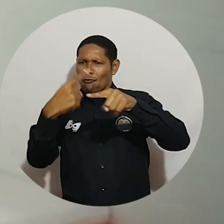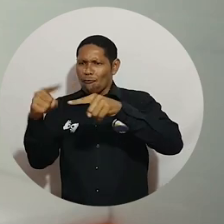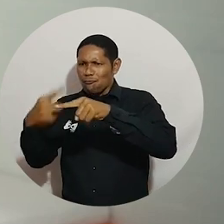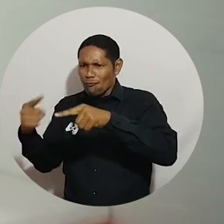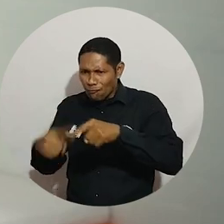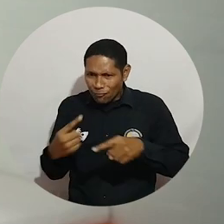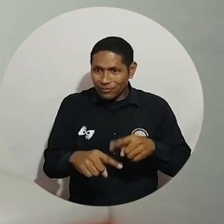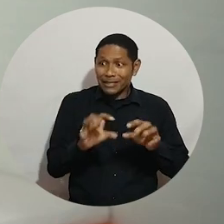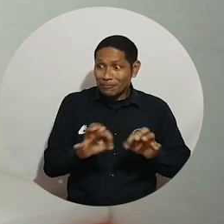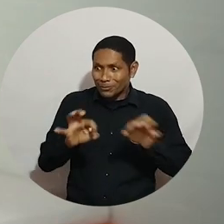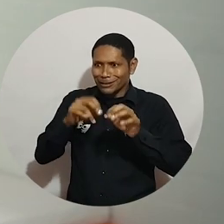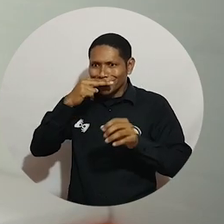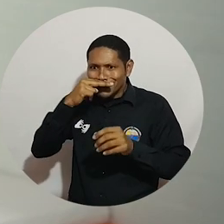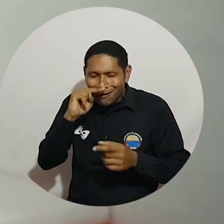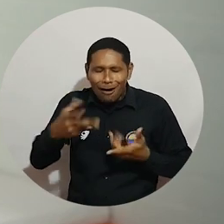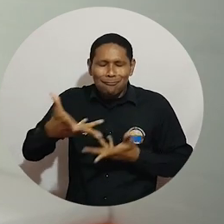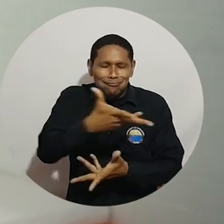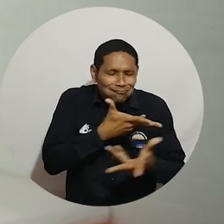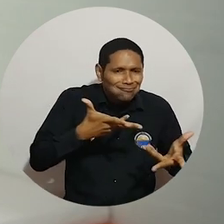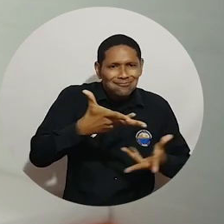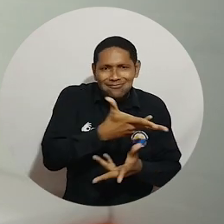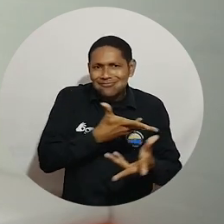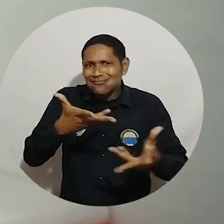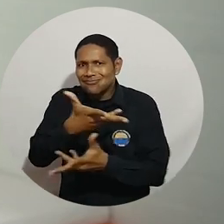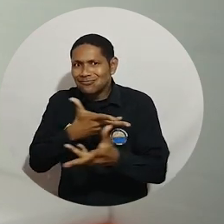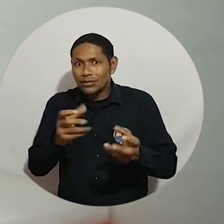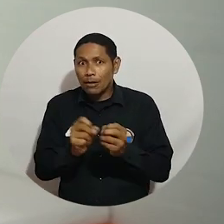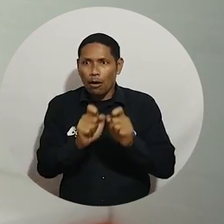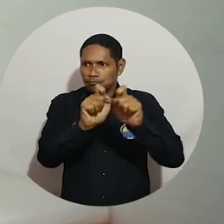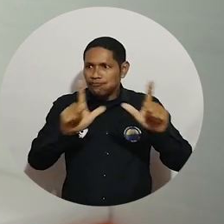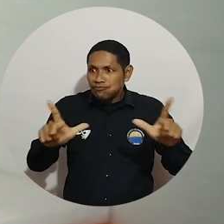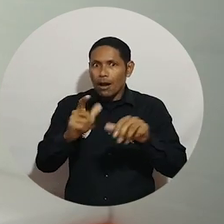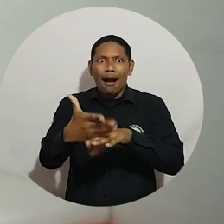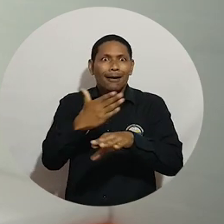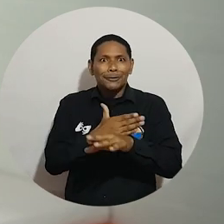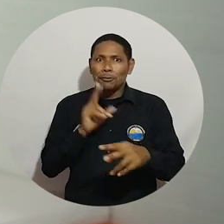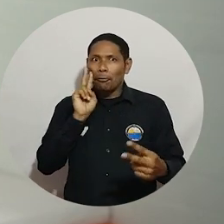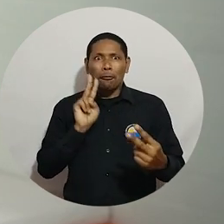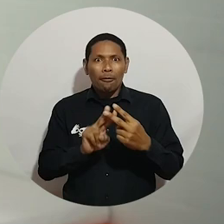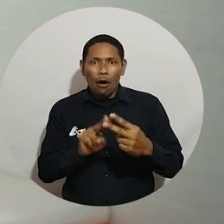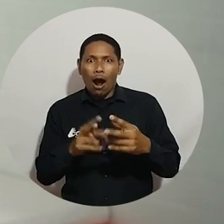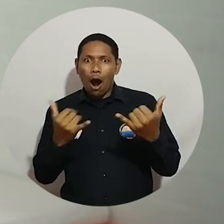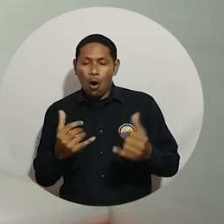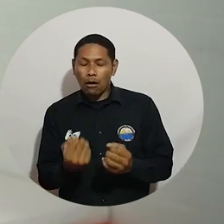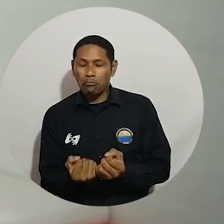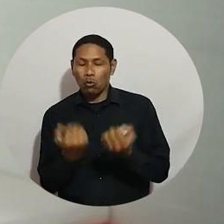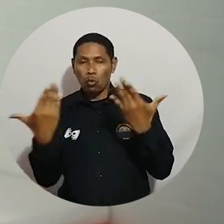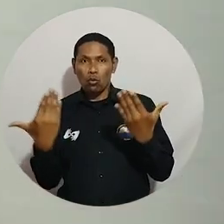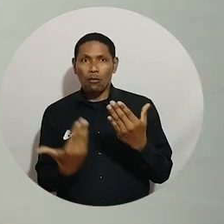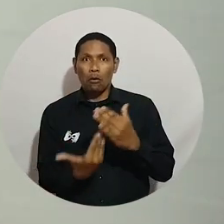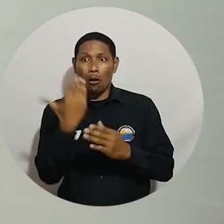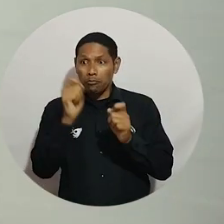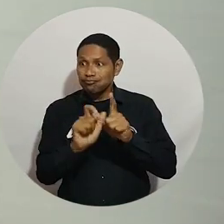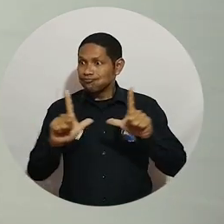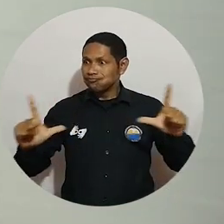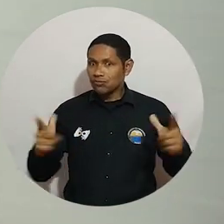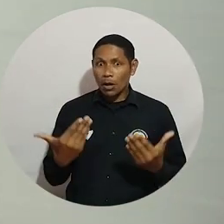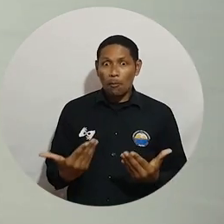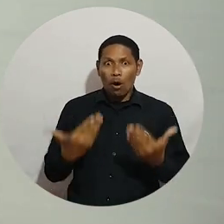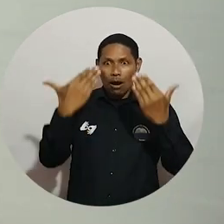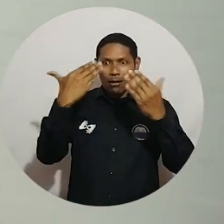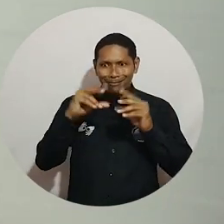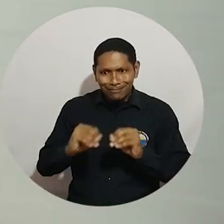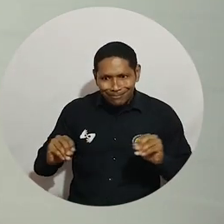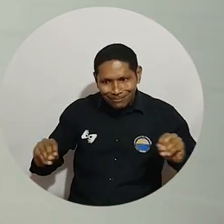Me parece muy bueno que de pronto que realicen estas actividades con nosotras porque es una herramienta que no conocía y que siento que es